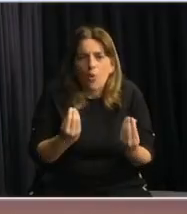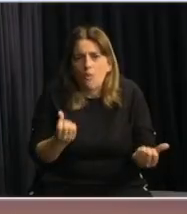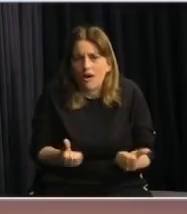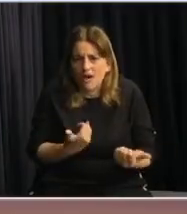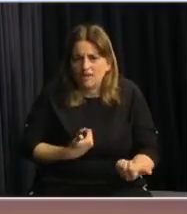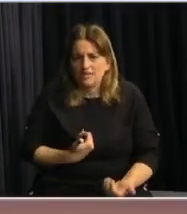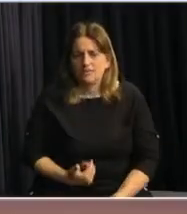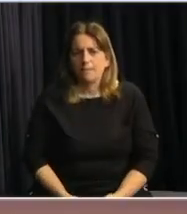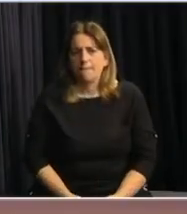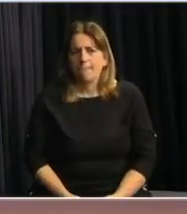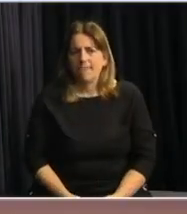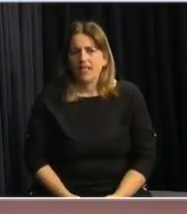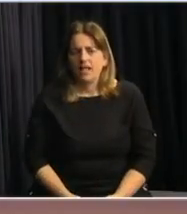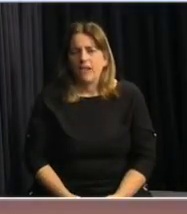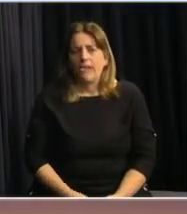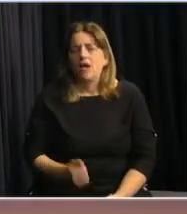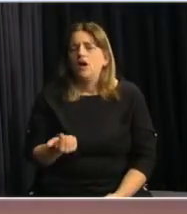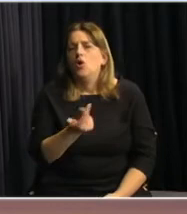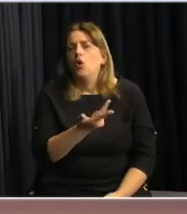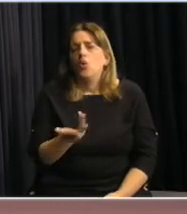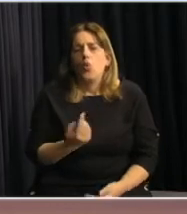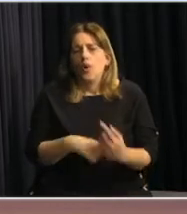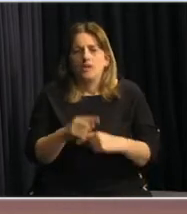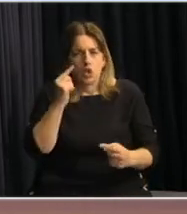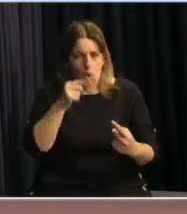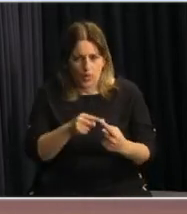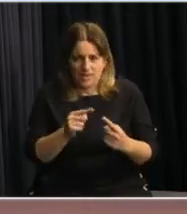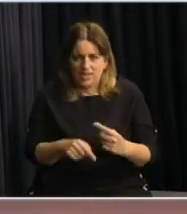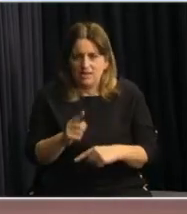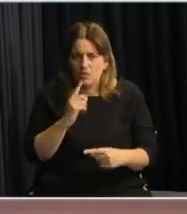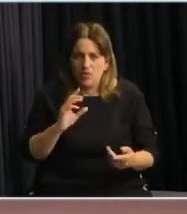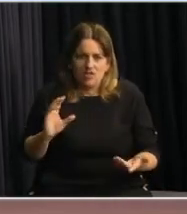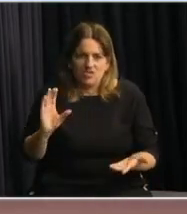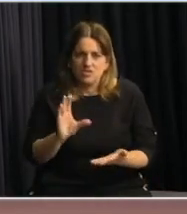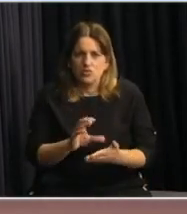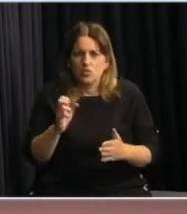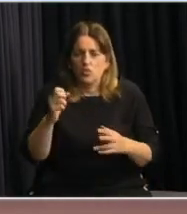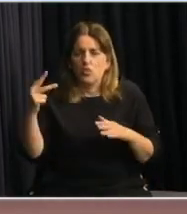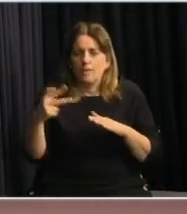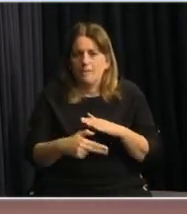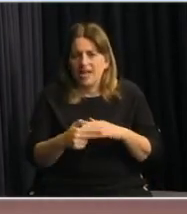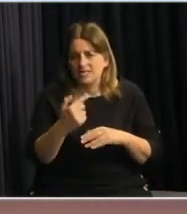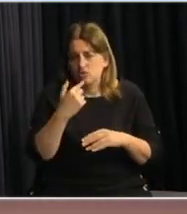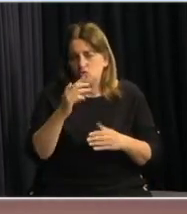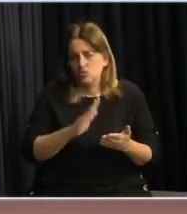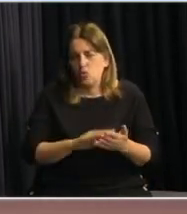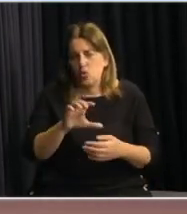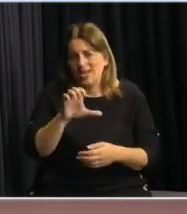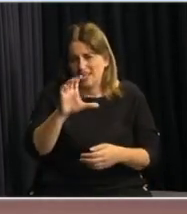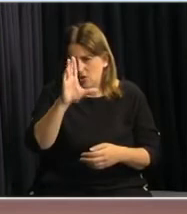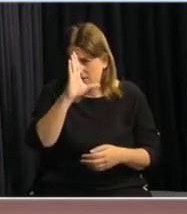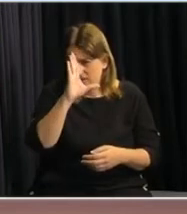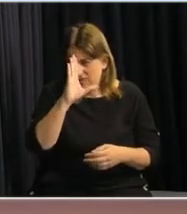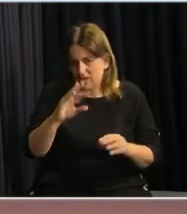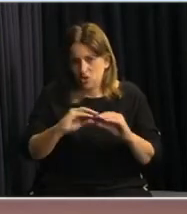La primera pregunta de cuánto se va a destinar en el plazo que decía Robert, enero y febrero,